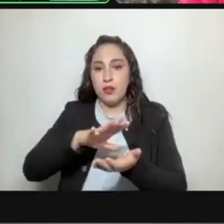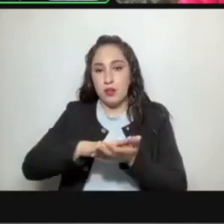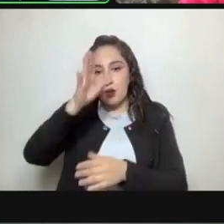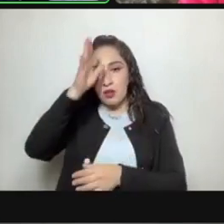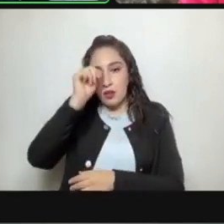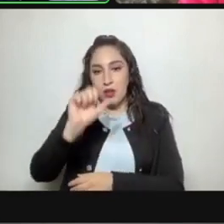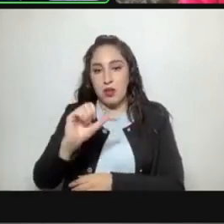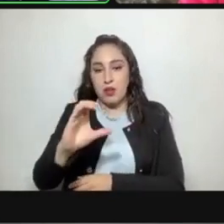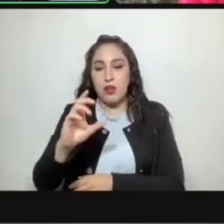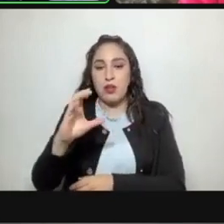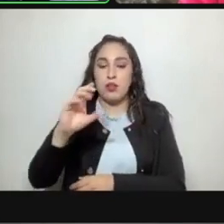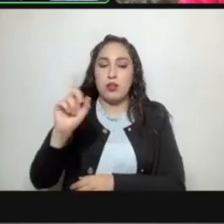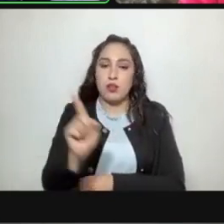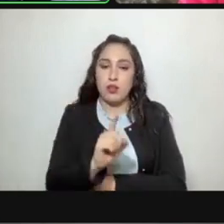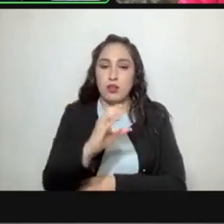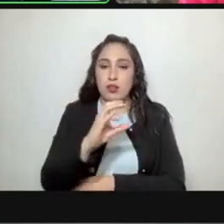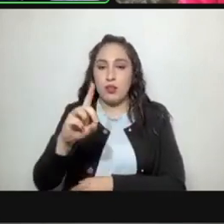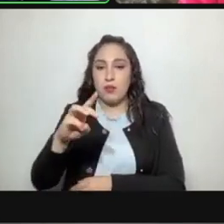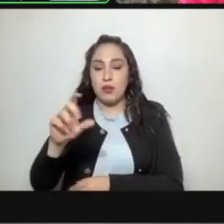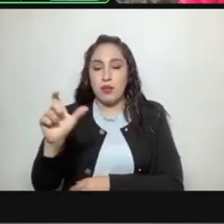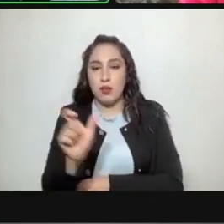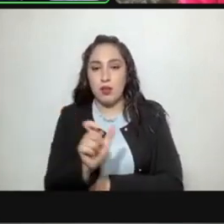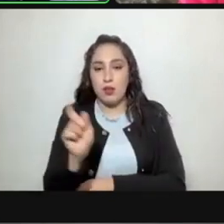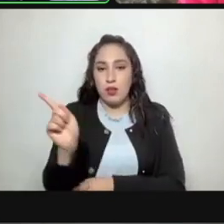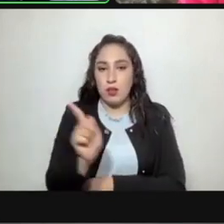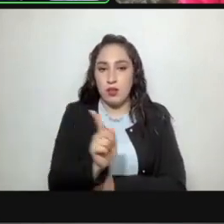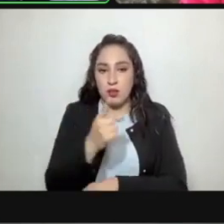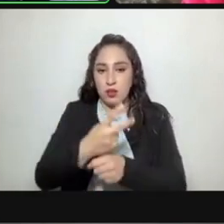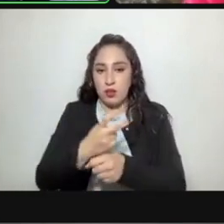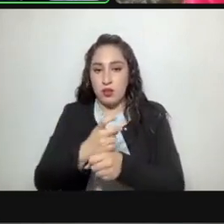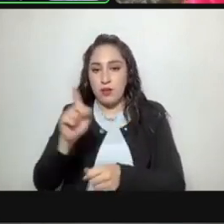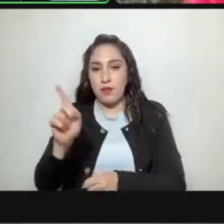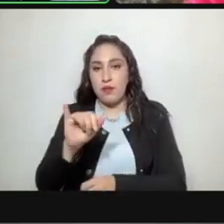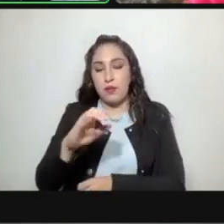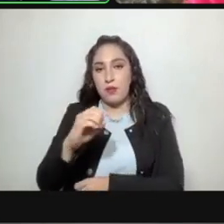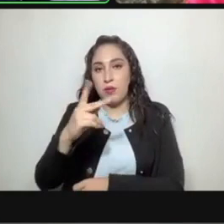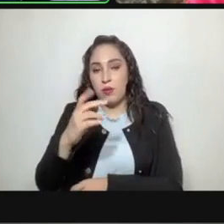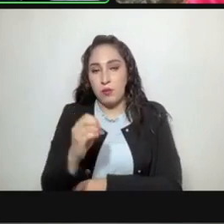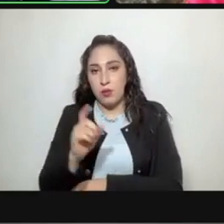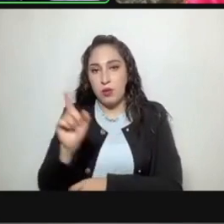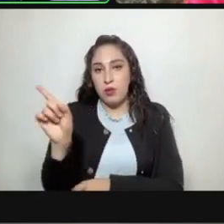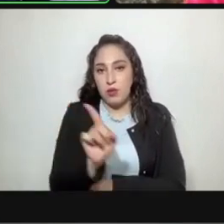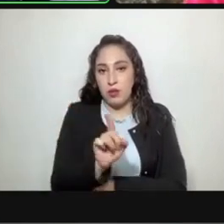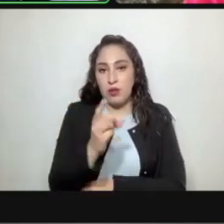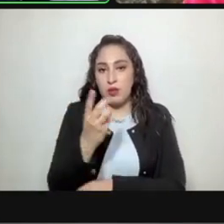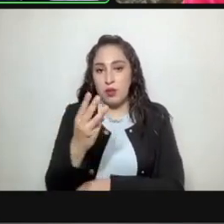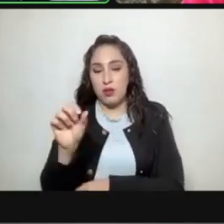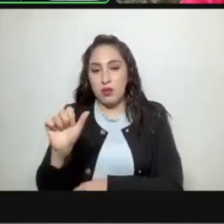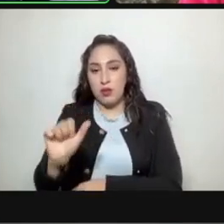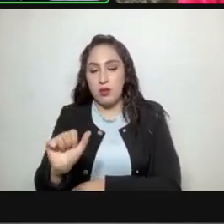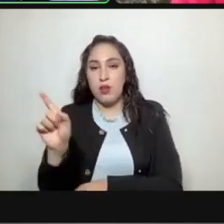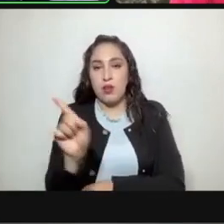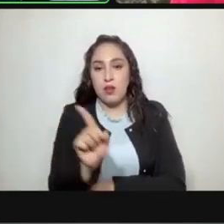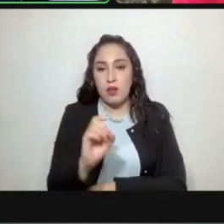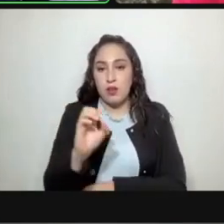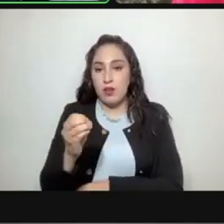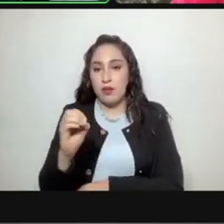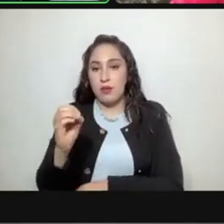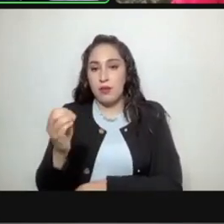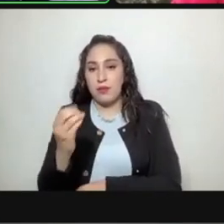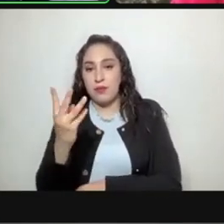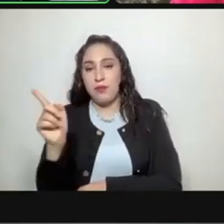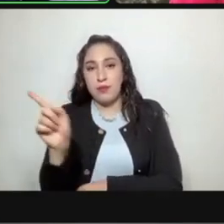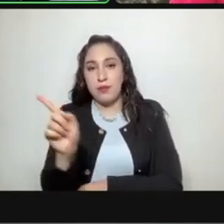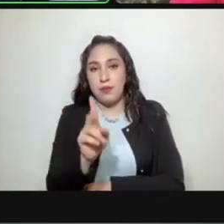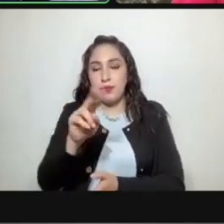CCMX diagonal dos diagonal Jucopo diagonal tres A diagonal cero cero cuatro diagonal